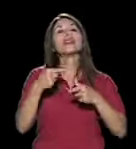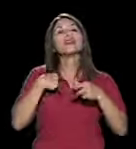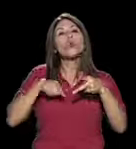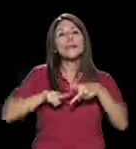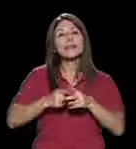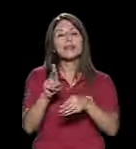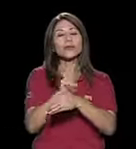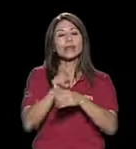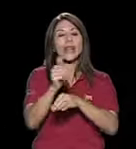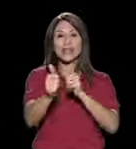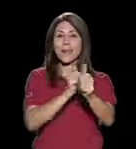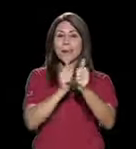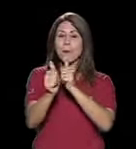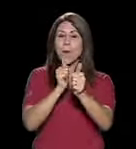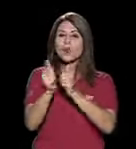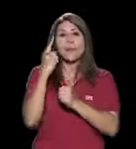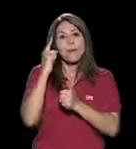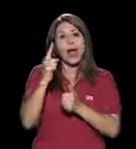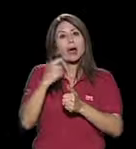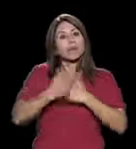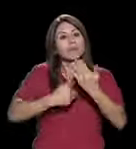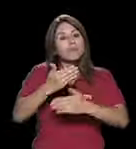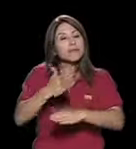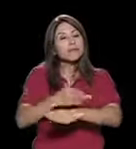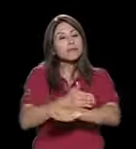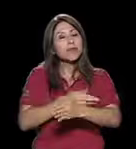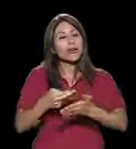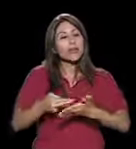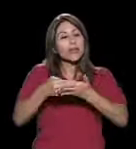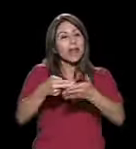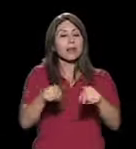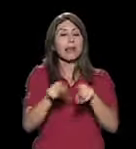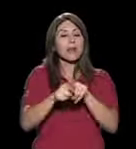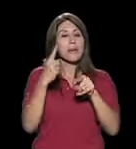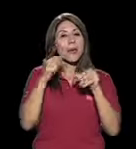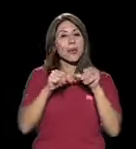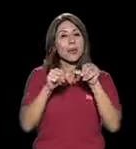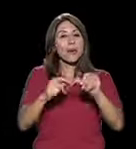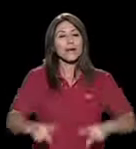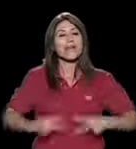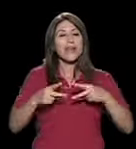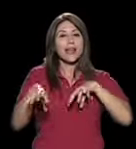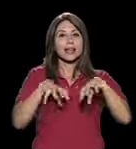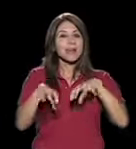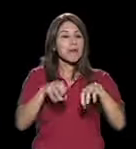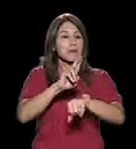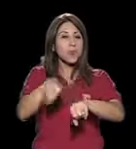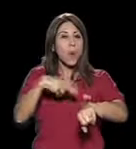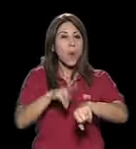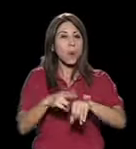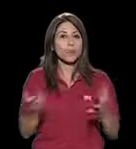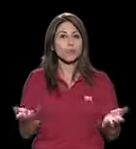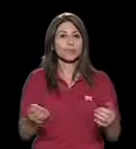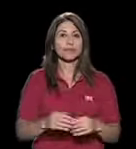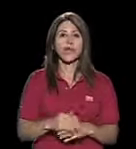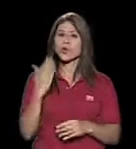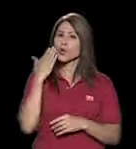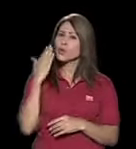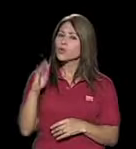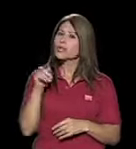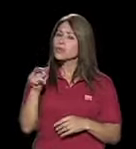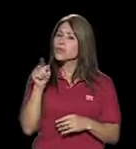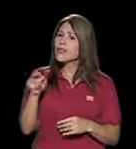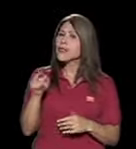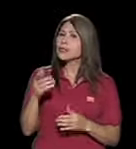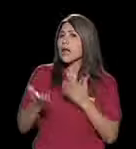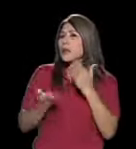como medio primero para rehabilitarme y después para seguir mi vida lo más normal posible y teniendo una vida activa, ¿verdad? No sé si de repente